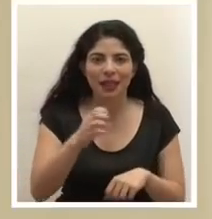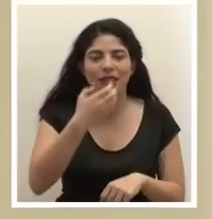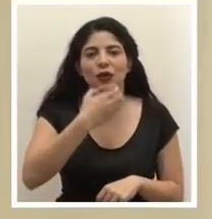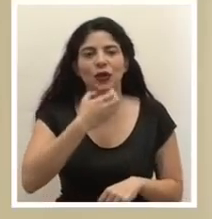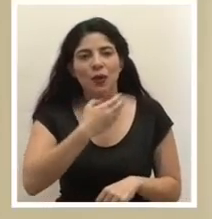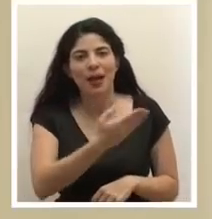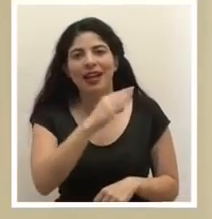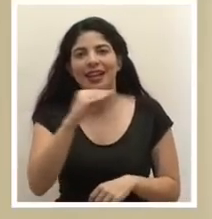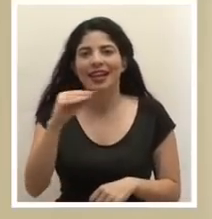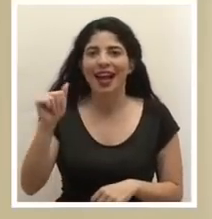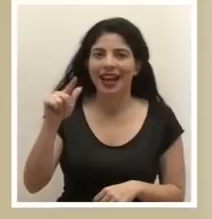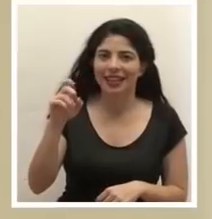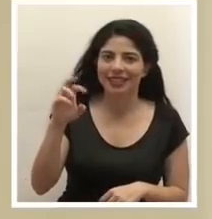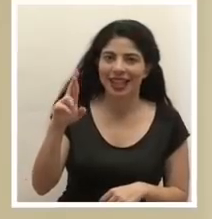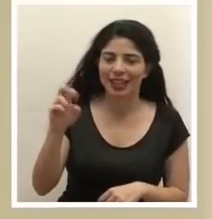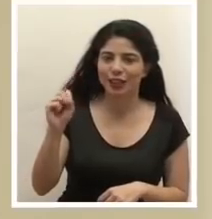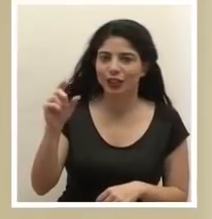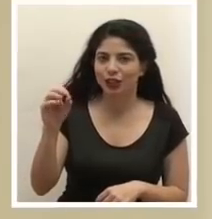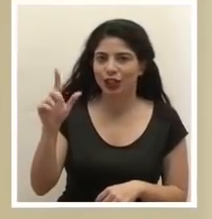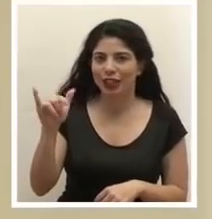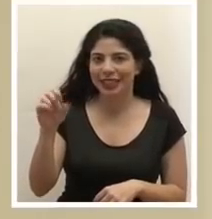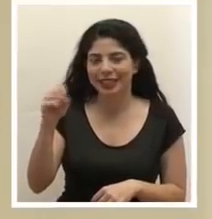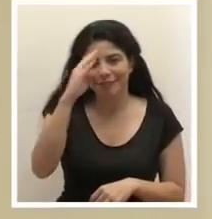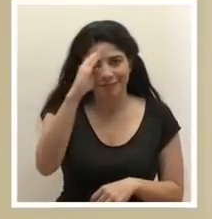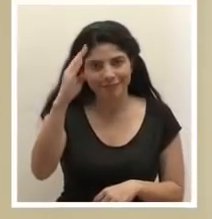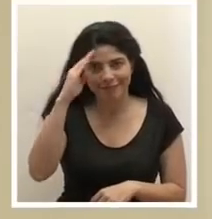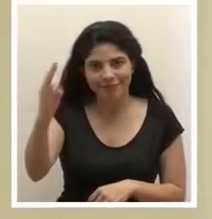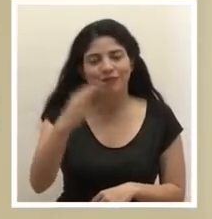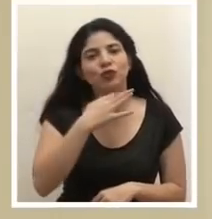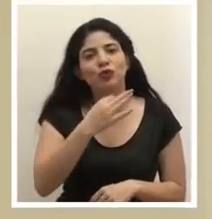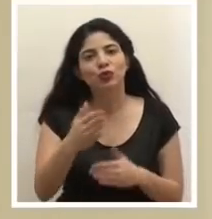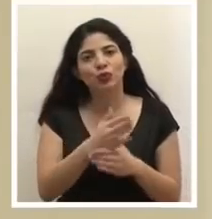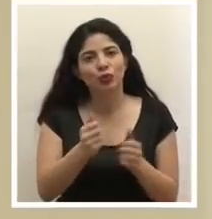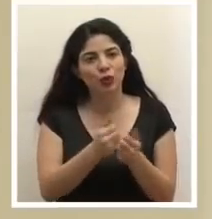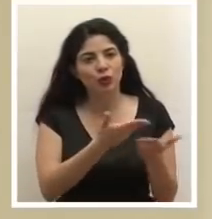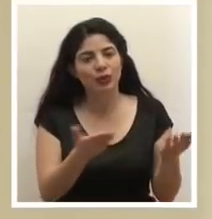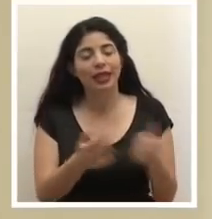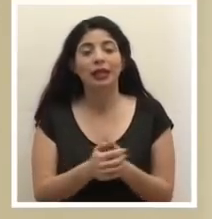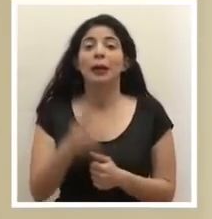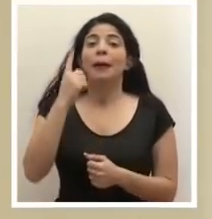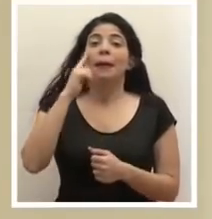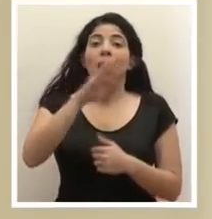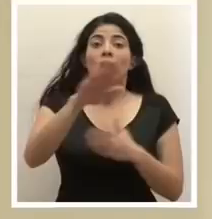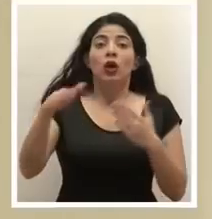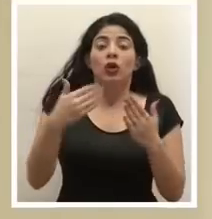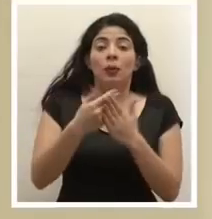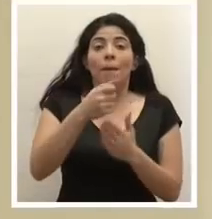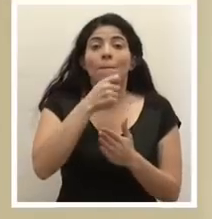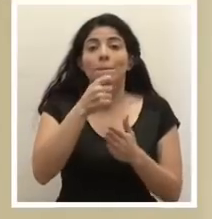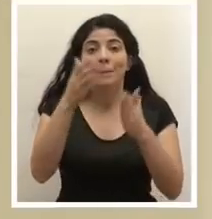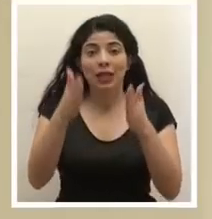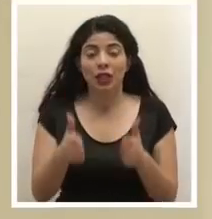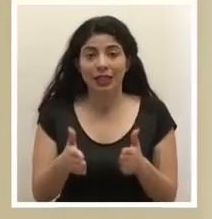y don Alexander Solís, un cordial saludo, un gusto compartir con ustedes. Para todos los periodistas y